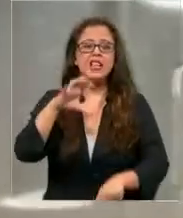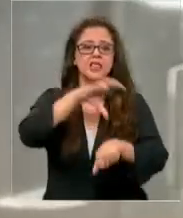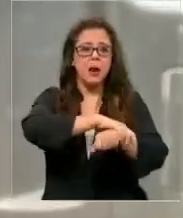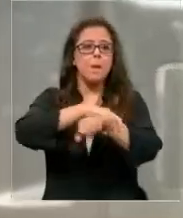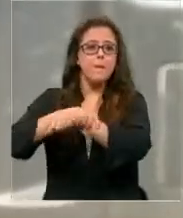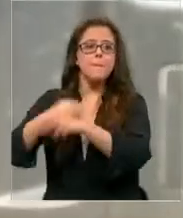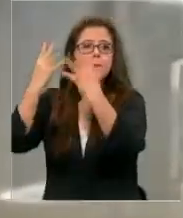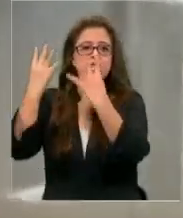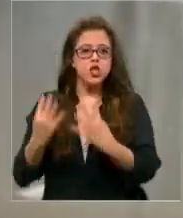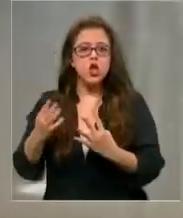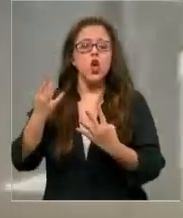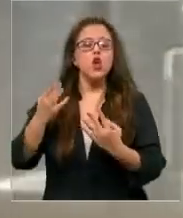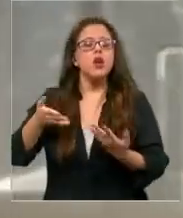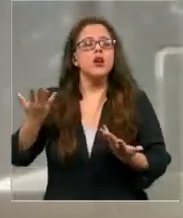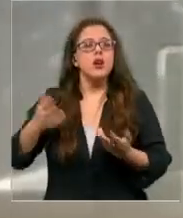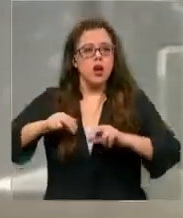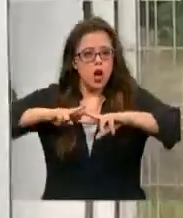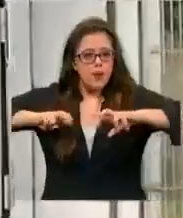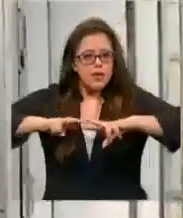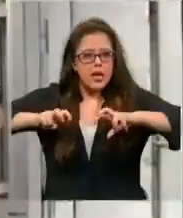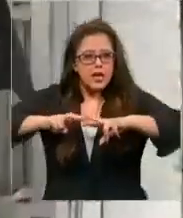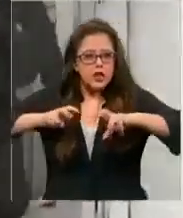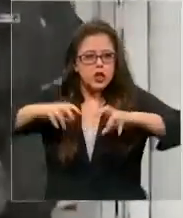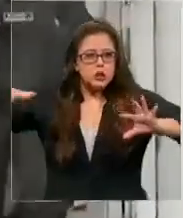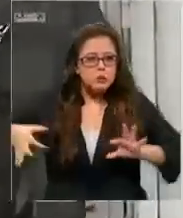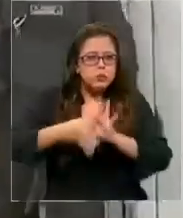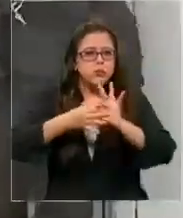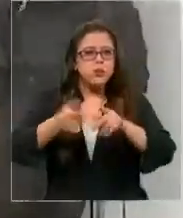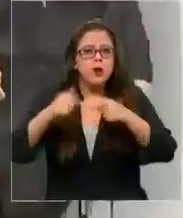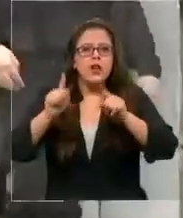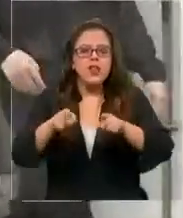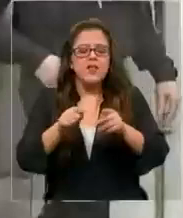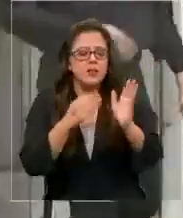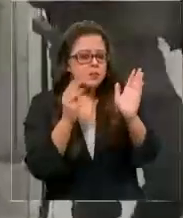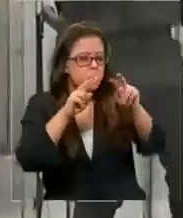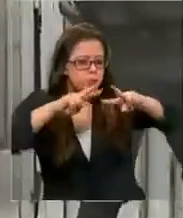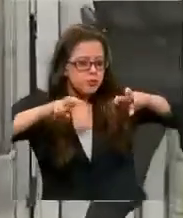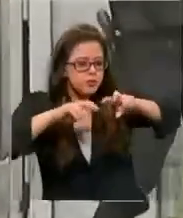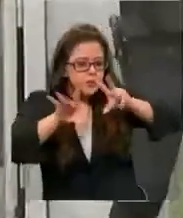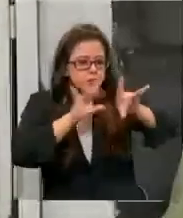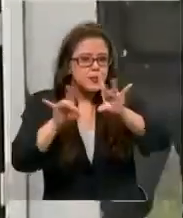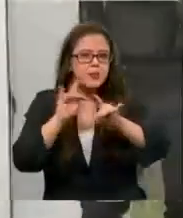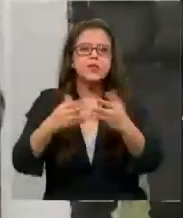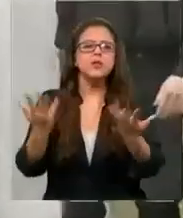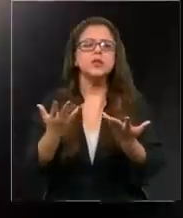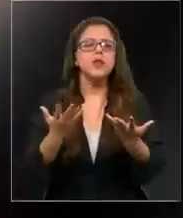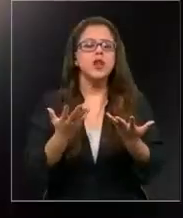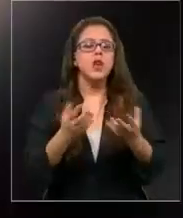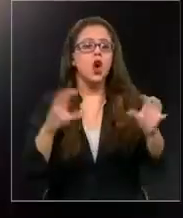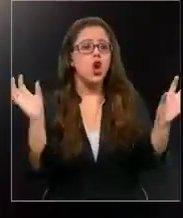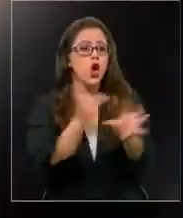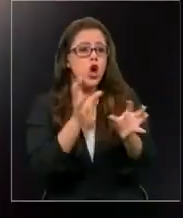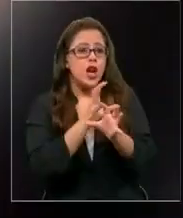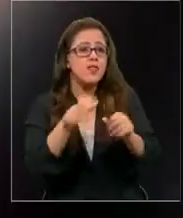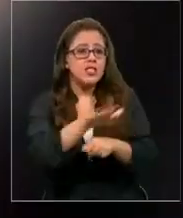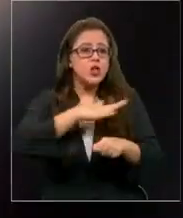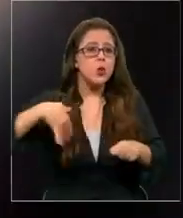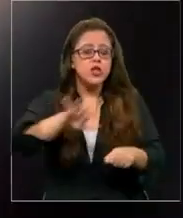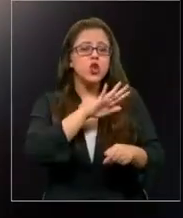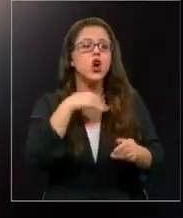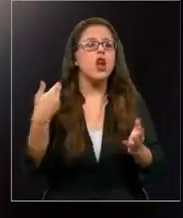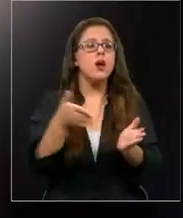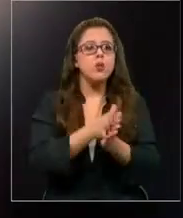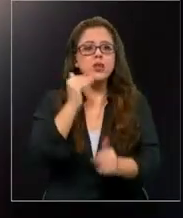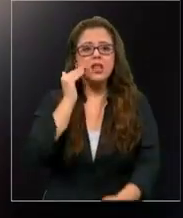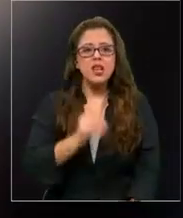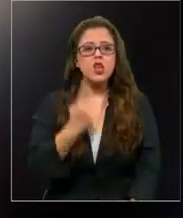continúa la investigación, la que deberá determinar la dinámica de los graves hechos, que terminaron cobrando la vida del pequeño Milan de solo